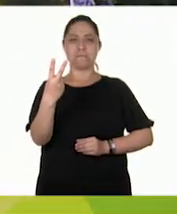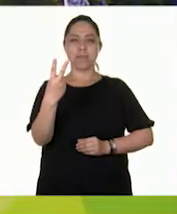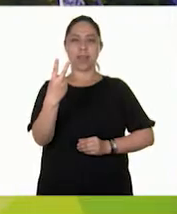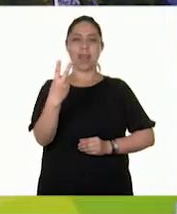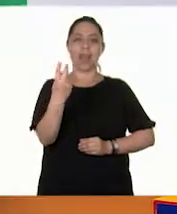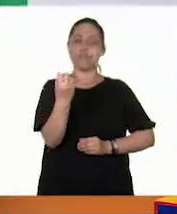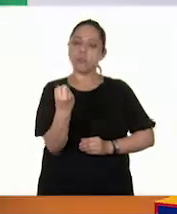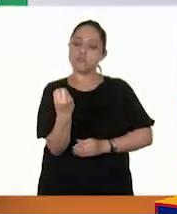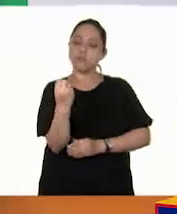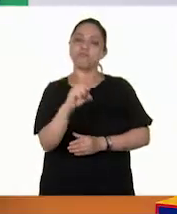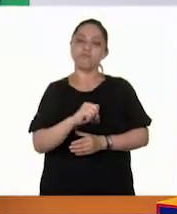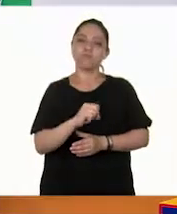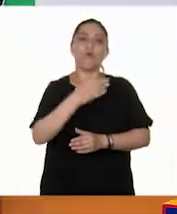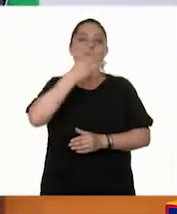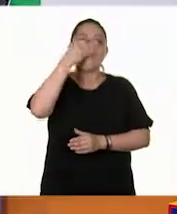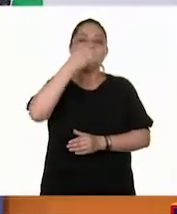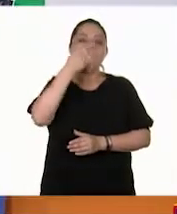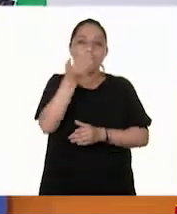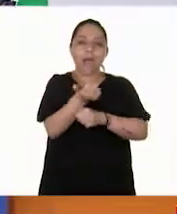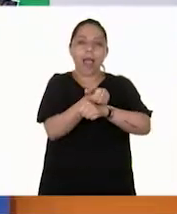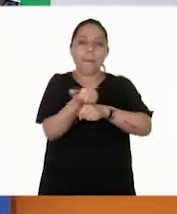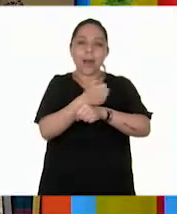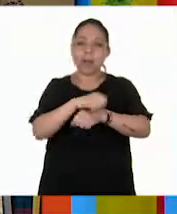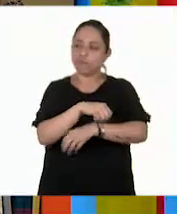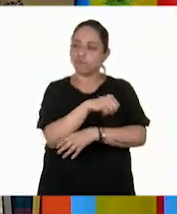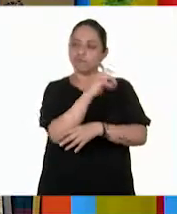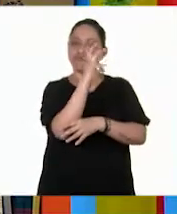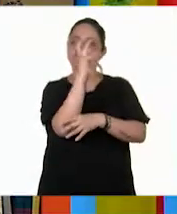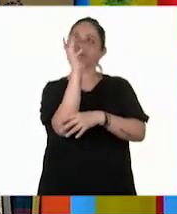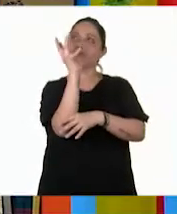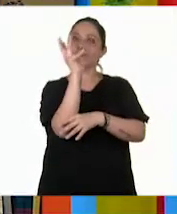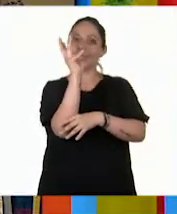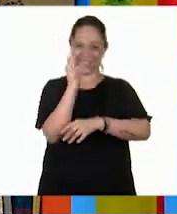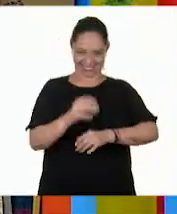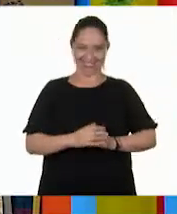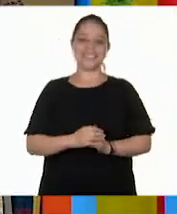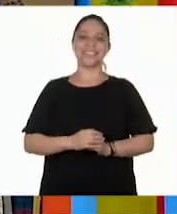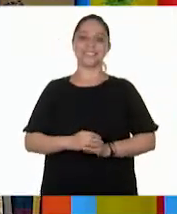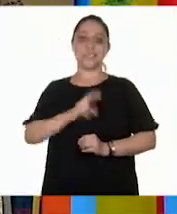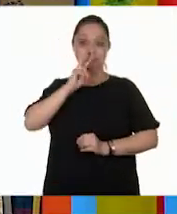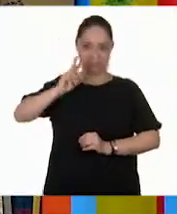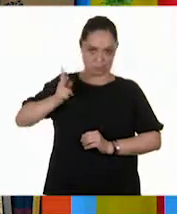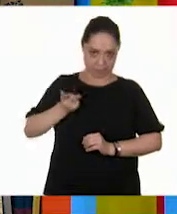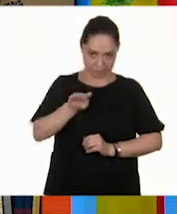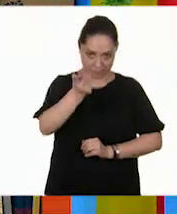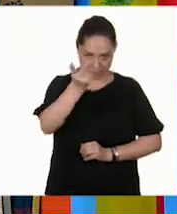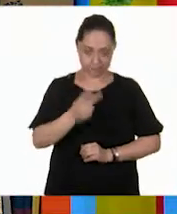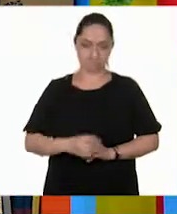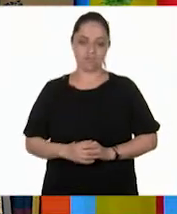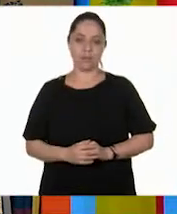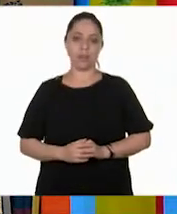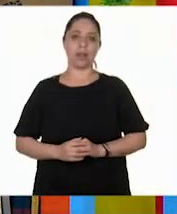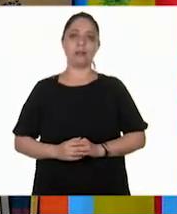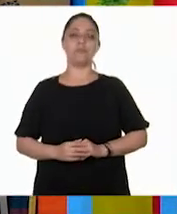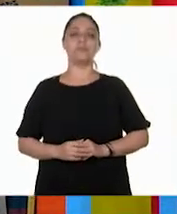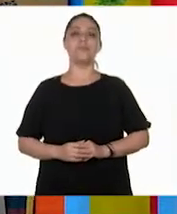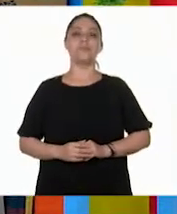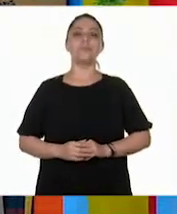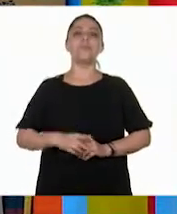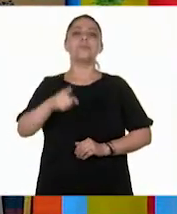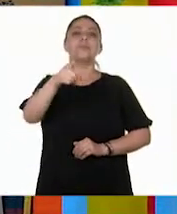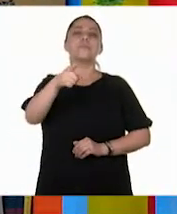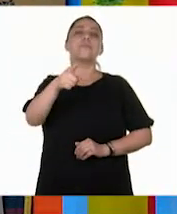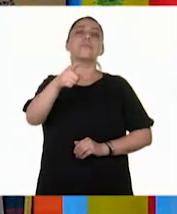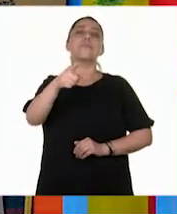girasoles, maestra. Qué bonito. Pero les voy a hacer la pregunta que ahí corresponde. Atentos. ¿De qué otra